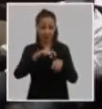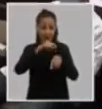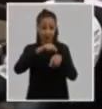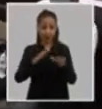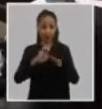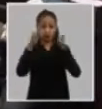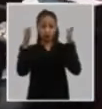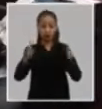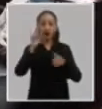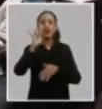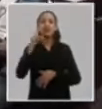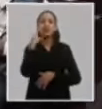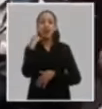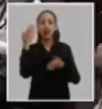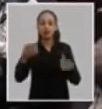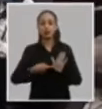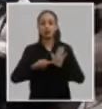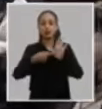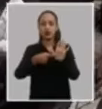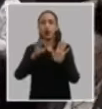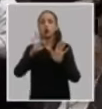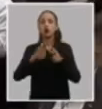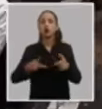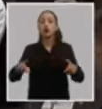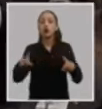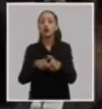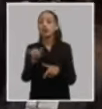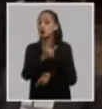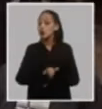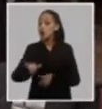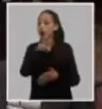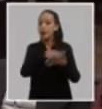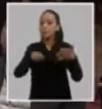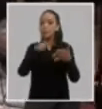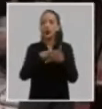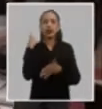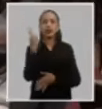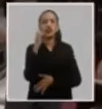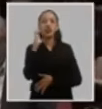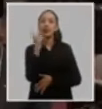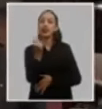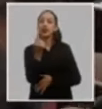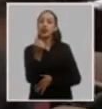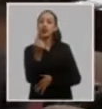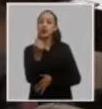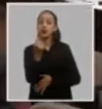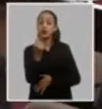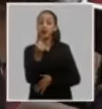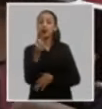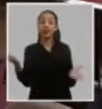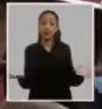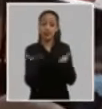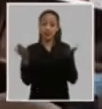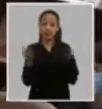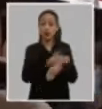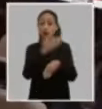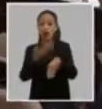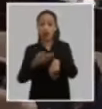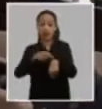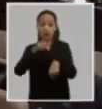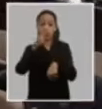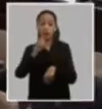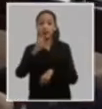congreso así como el contenido del plan nacional de desarrollo económico y social hasta el dos mil treinta como elementos de vital